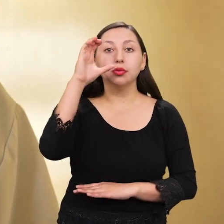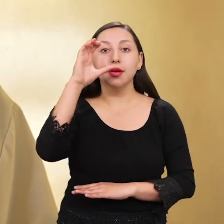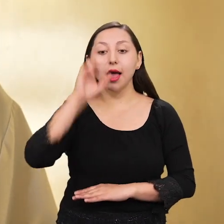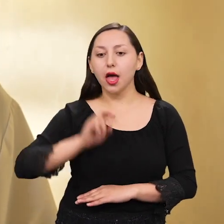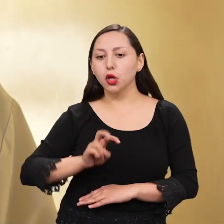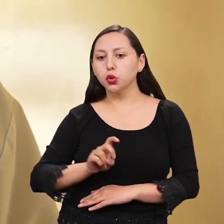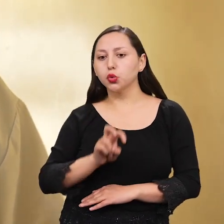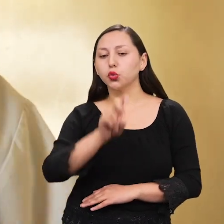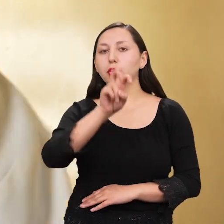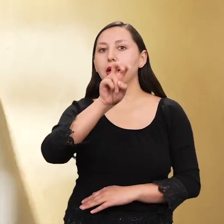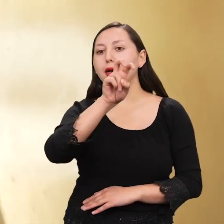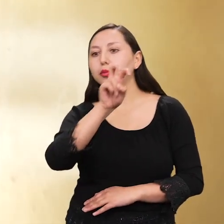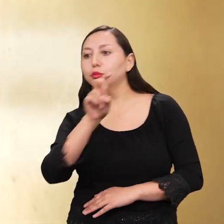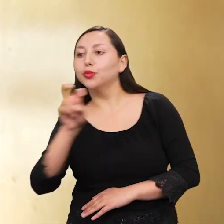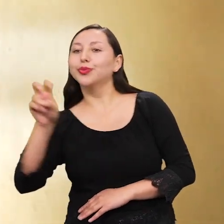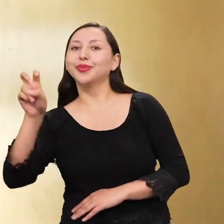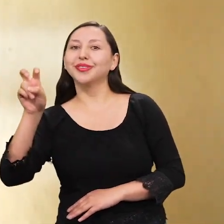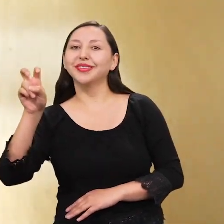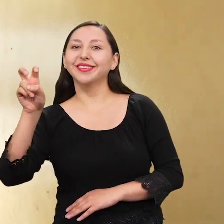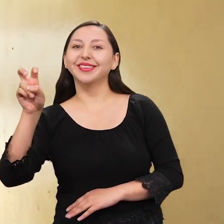dijo que vaya a la derecha.